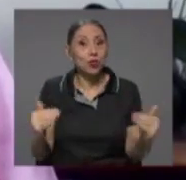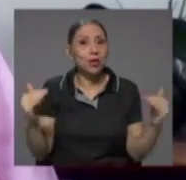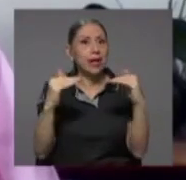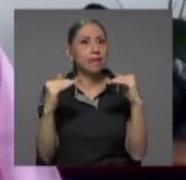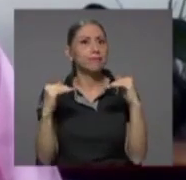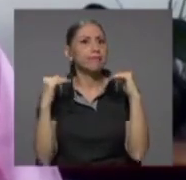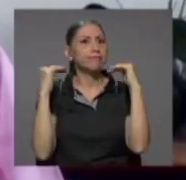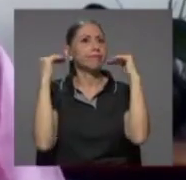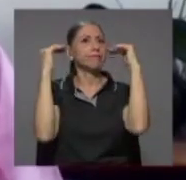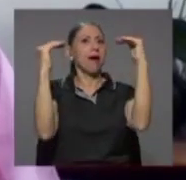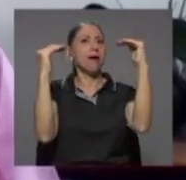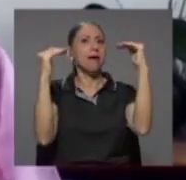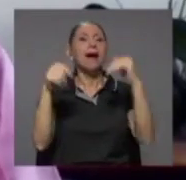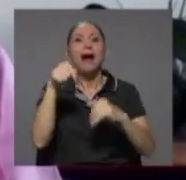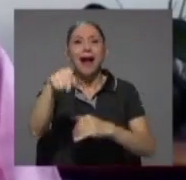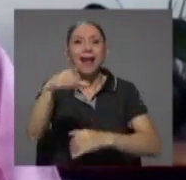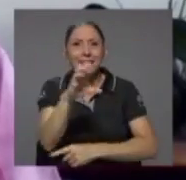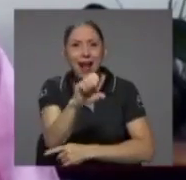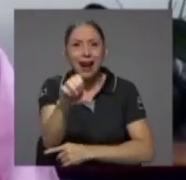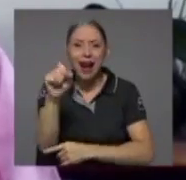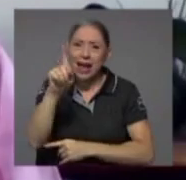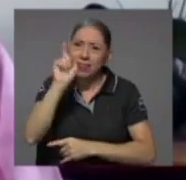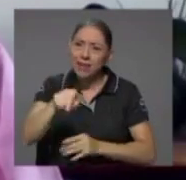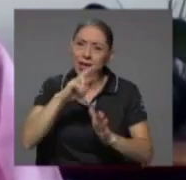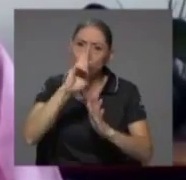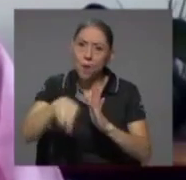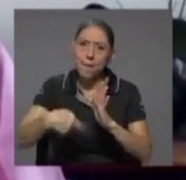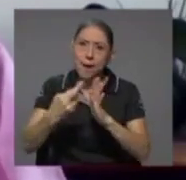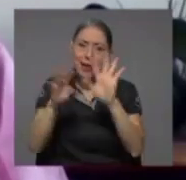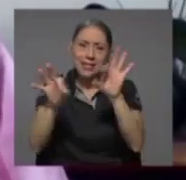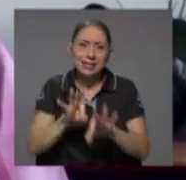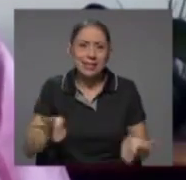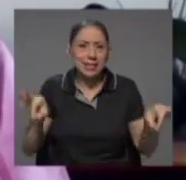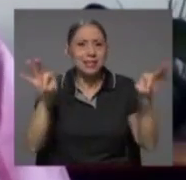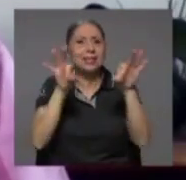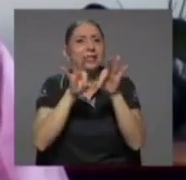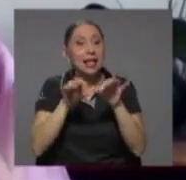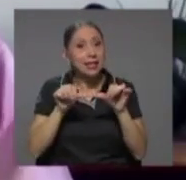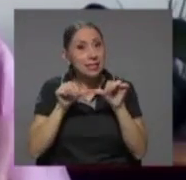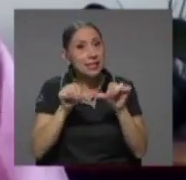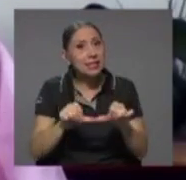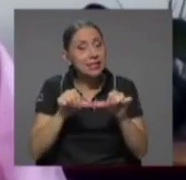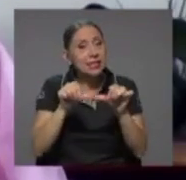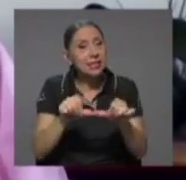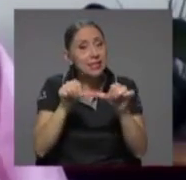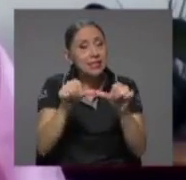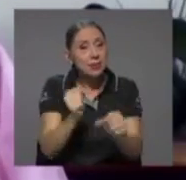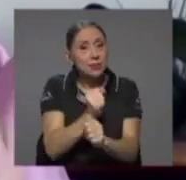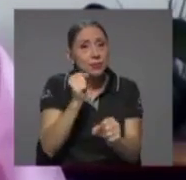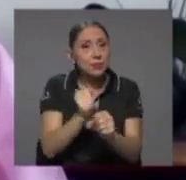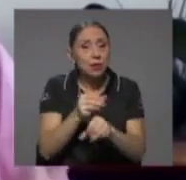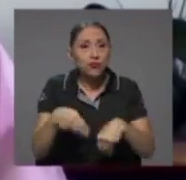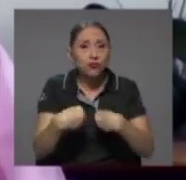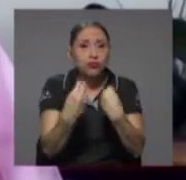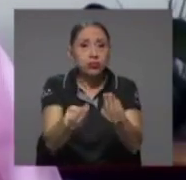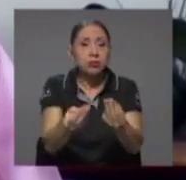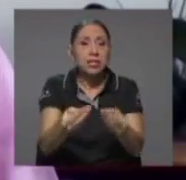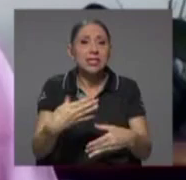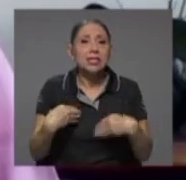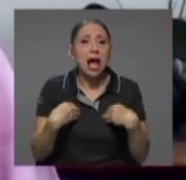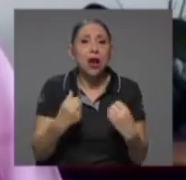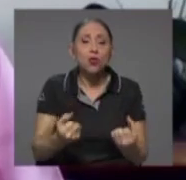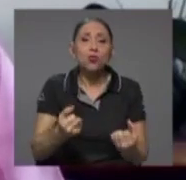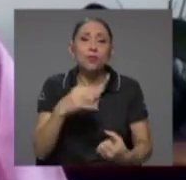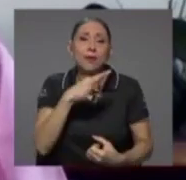yo creo que ahí es donde la caja tiene que jugar un papel esencial de seguir produciendo salud y beneficio y bienestar a la